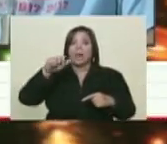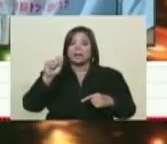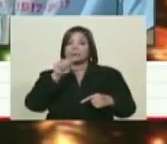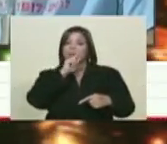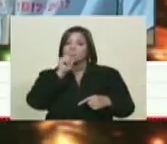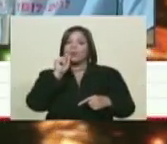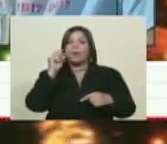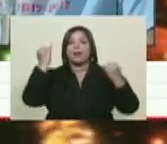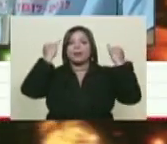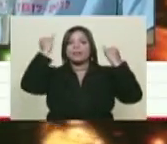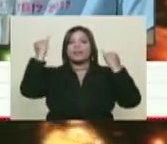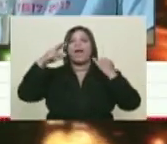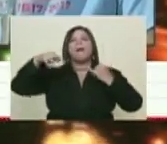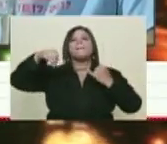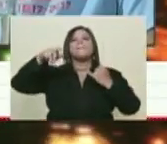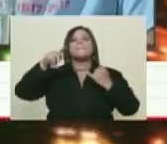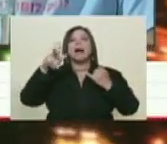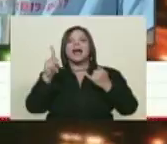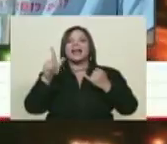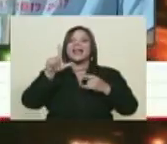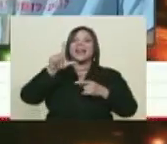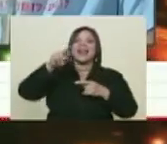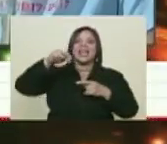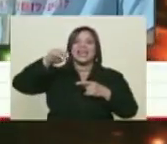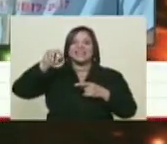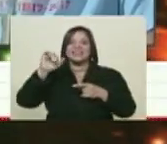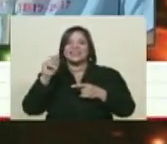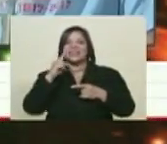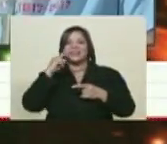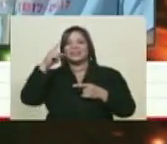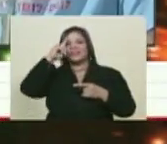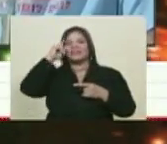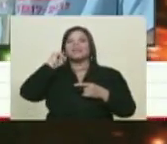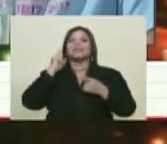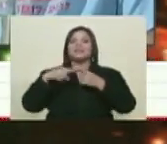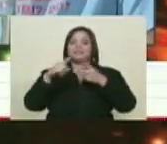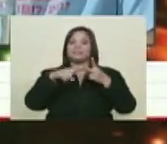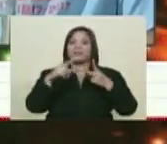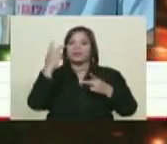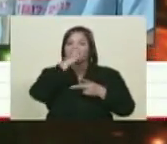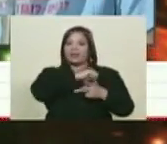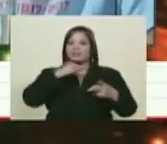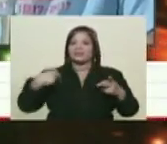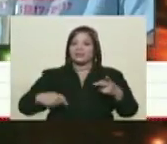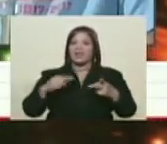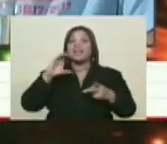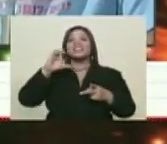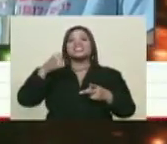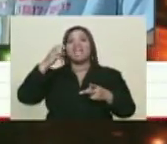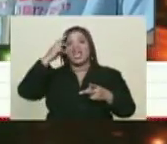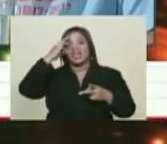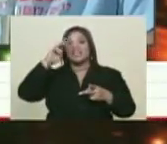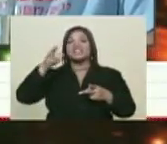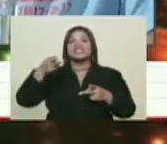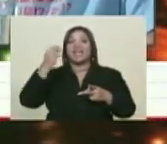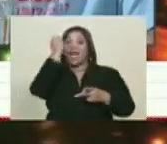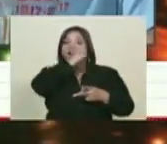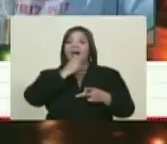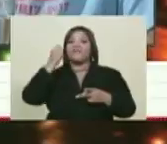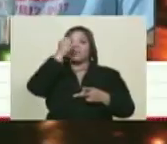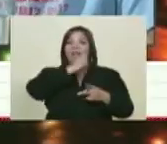en las ideas de Marx, de Lenin, de Mao y sobre todo del Che Guevara, le decían el Che africano.